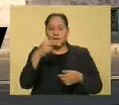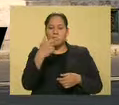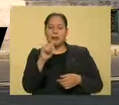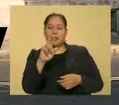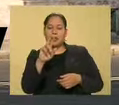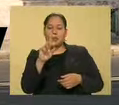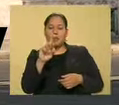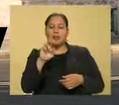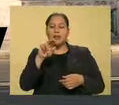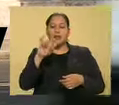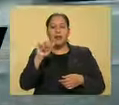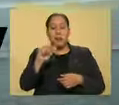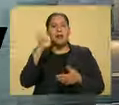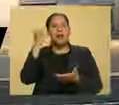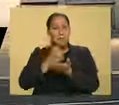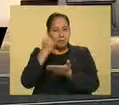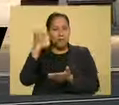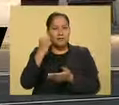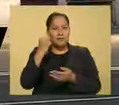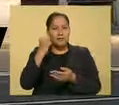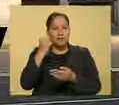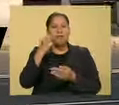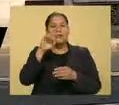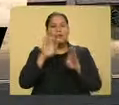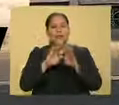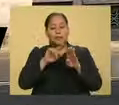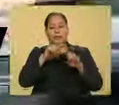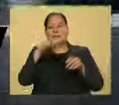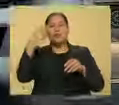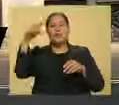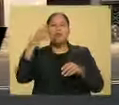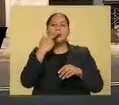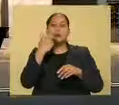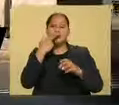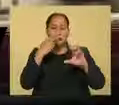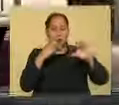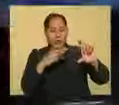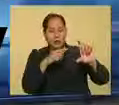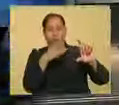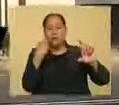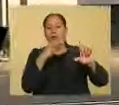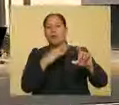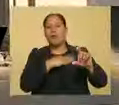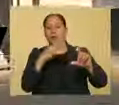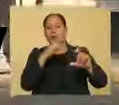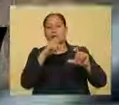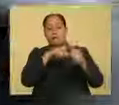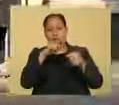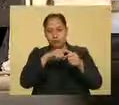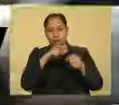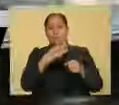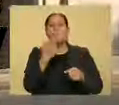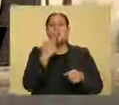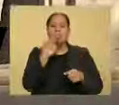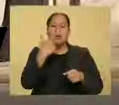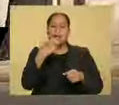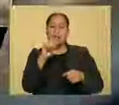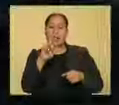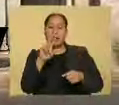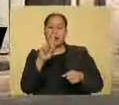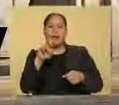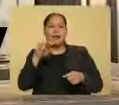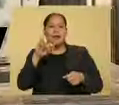en realidad era la marca de una de las líneas de sus cigarros, del Buen Tono, los cigarros Gardenia. Y aquí